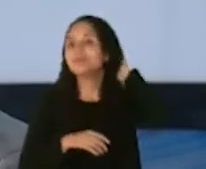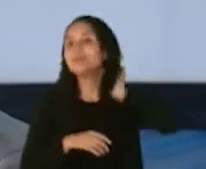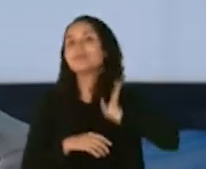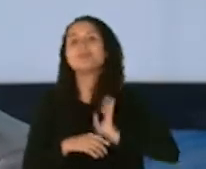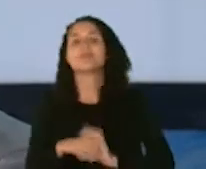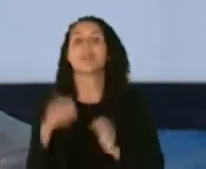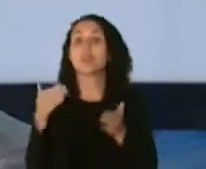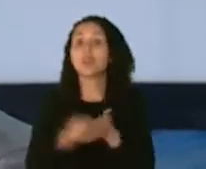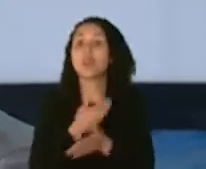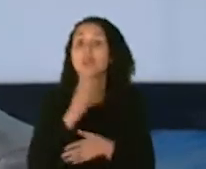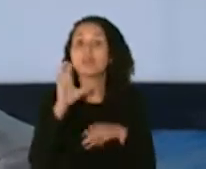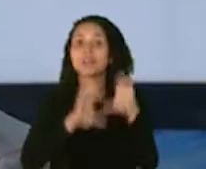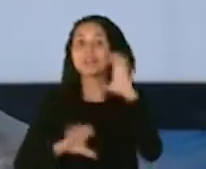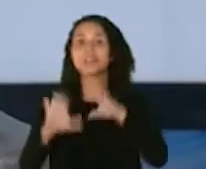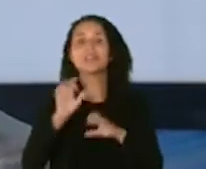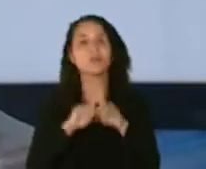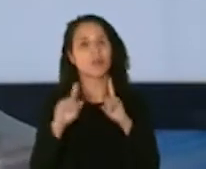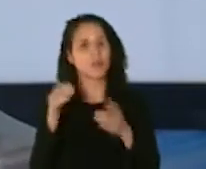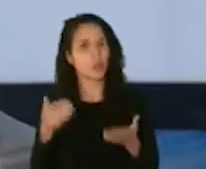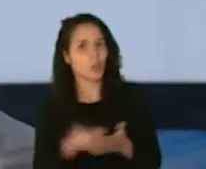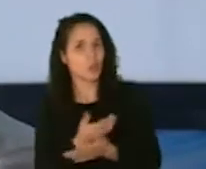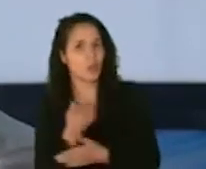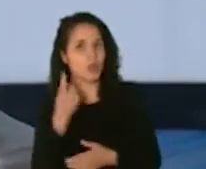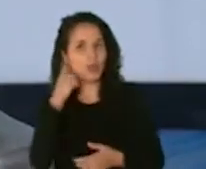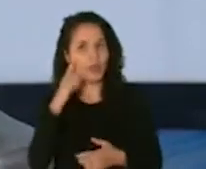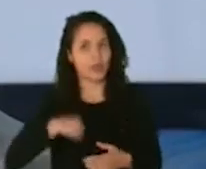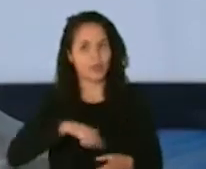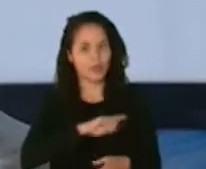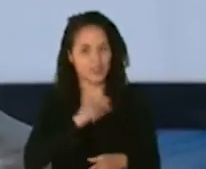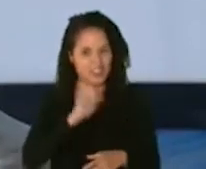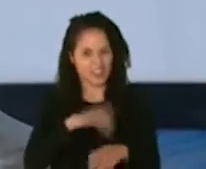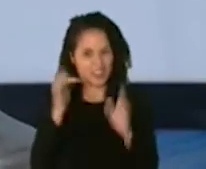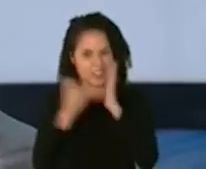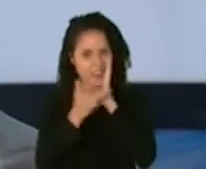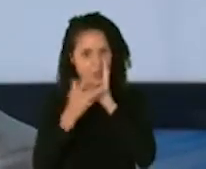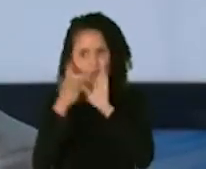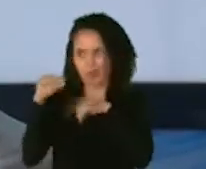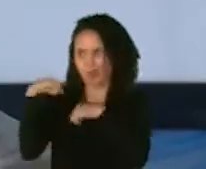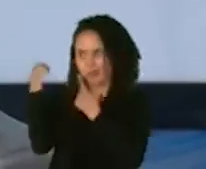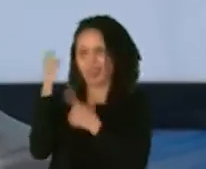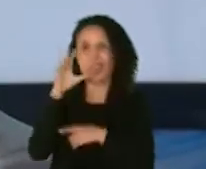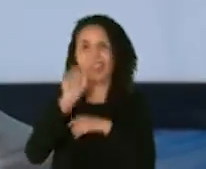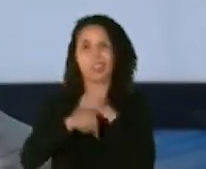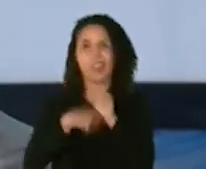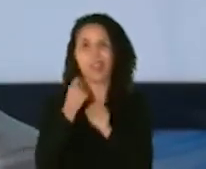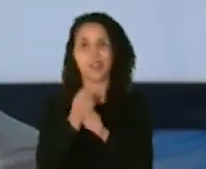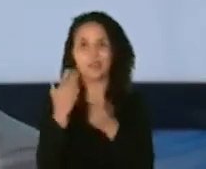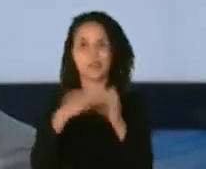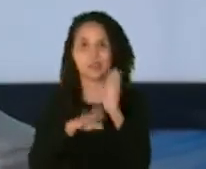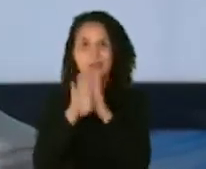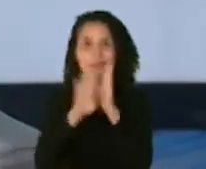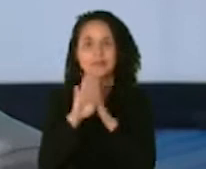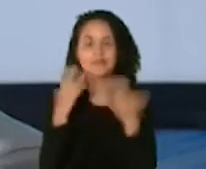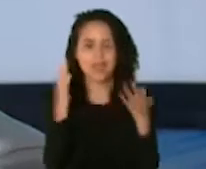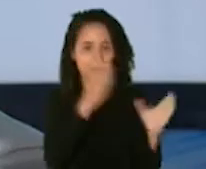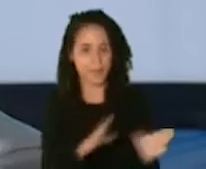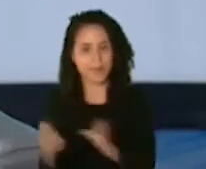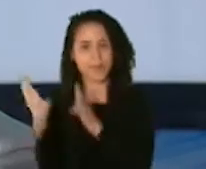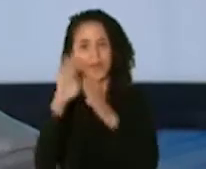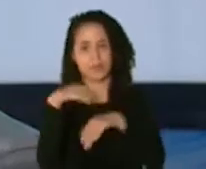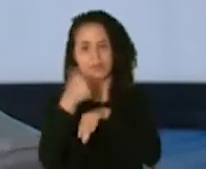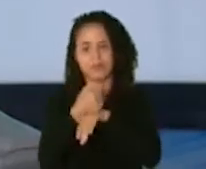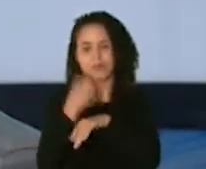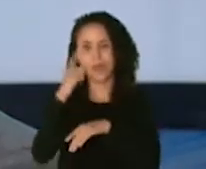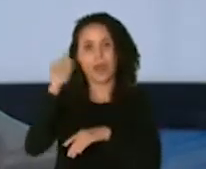en la ciencia pero es nuevo para nosotros esto es tecnología que se lleva en desarrollo más de 30 años y ya había un plan establecido también a nivel de